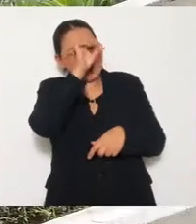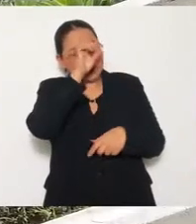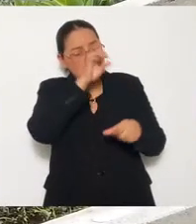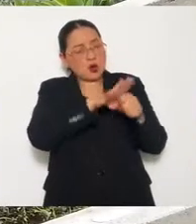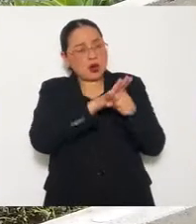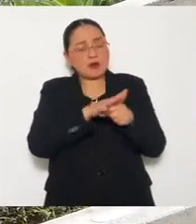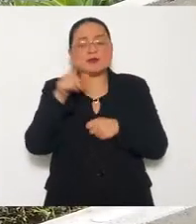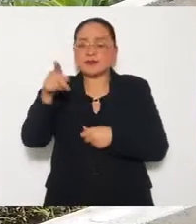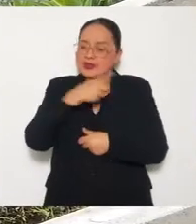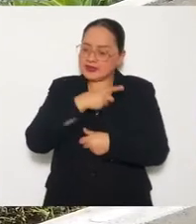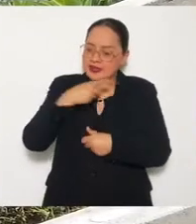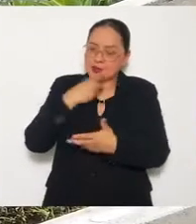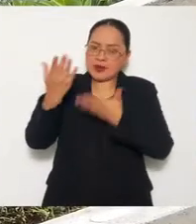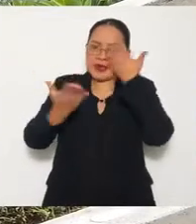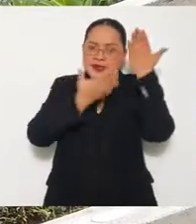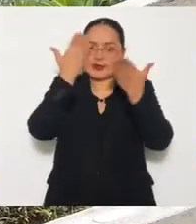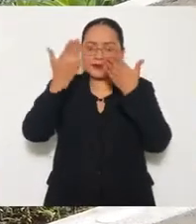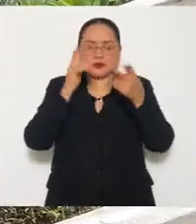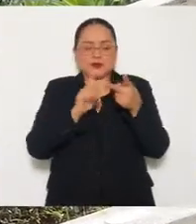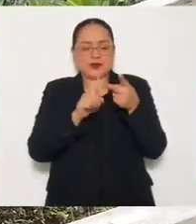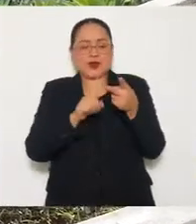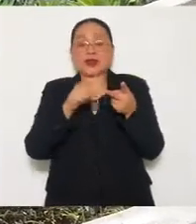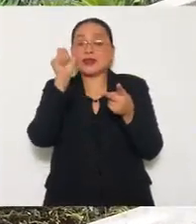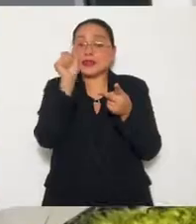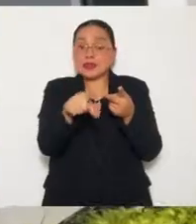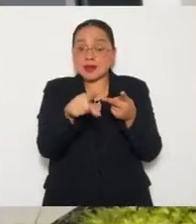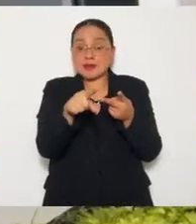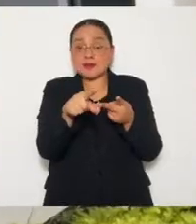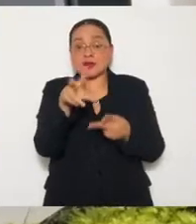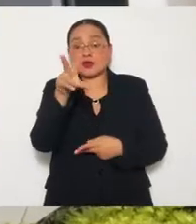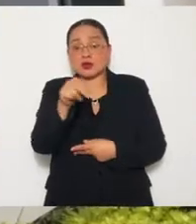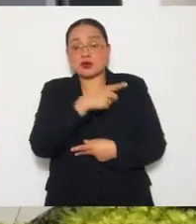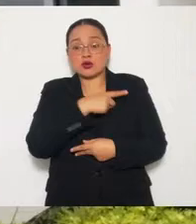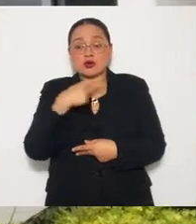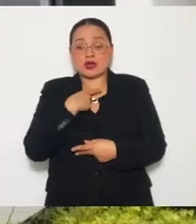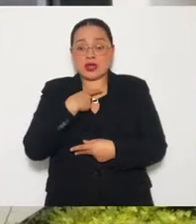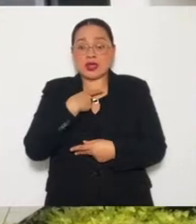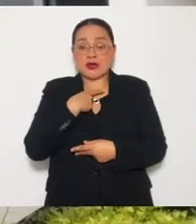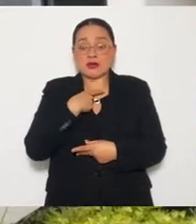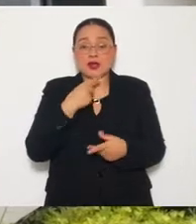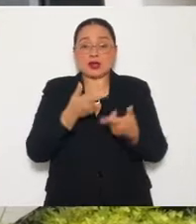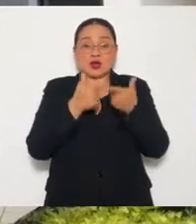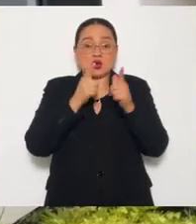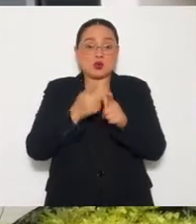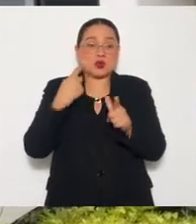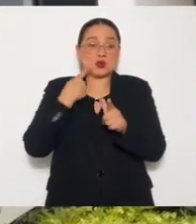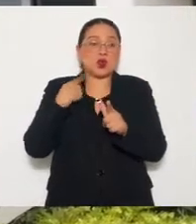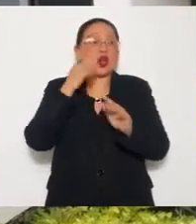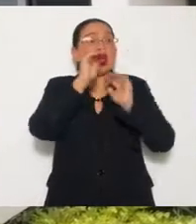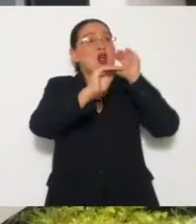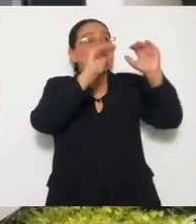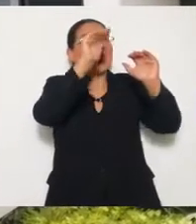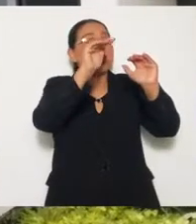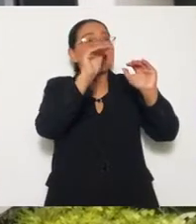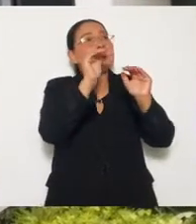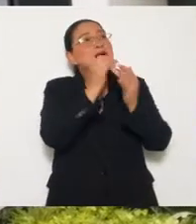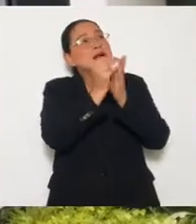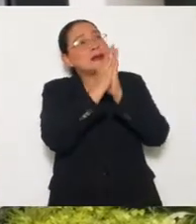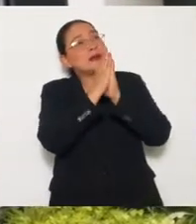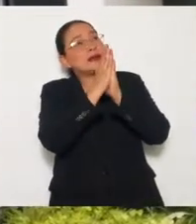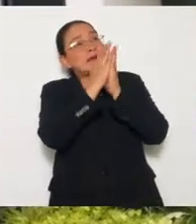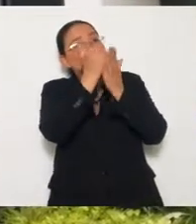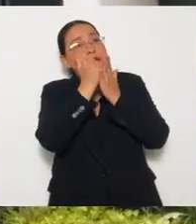Que estudien, uno y dos. Que no toquen la puerta de los partidos políticos. Que la tumben.